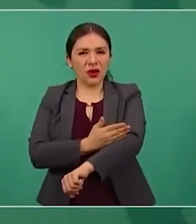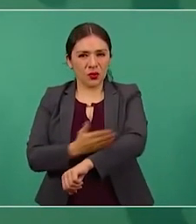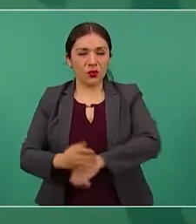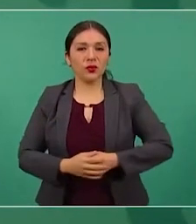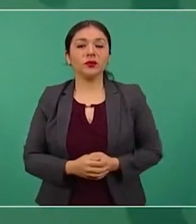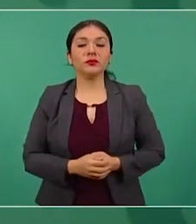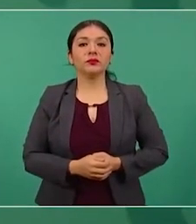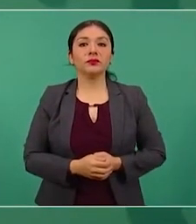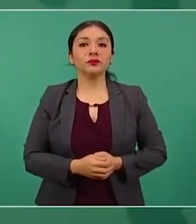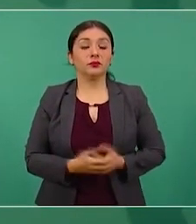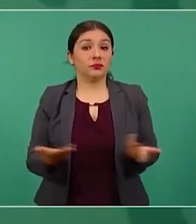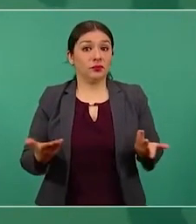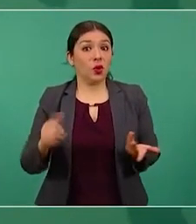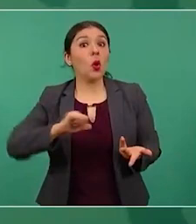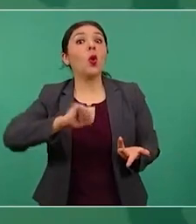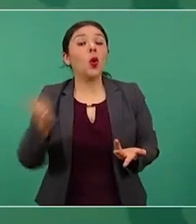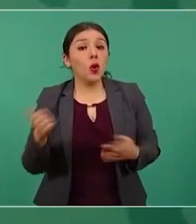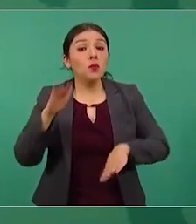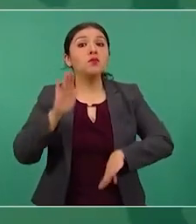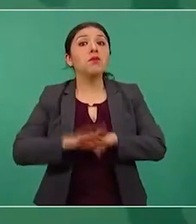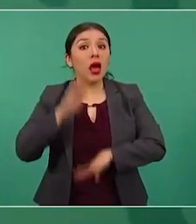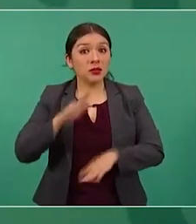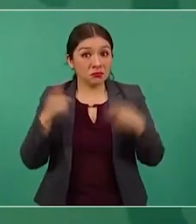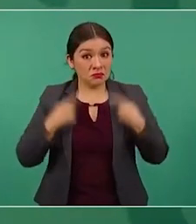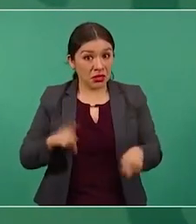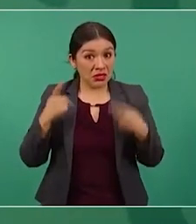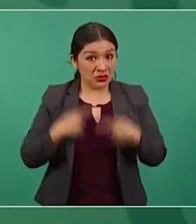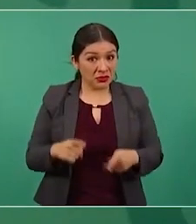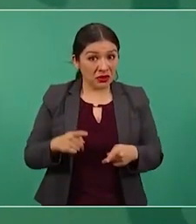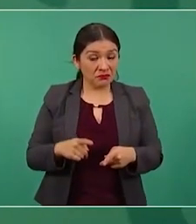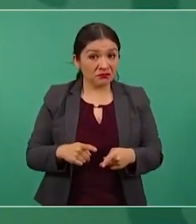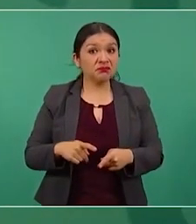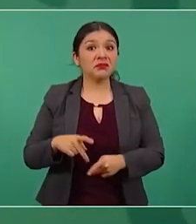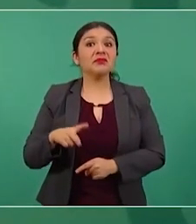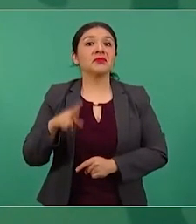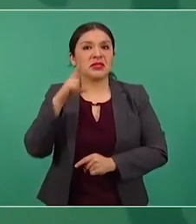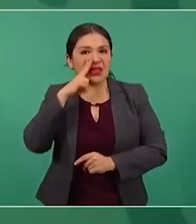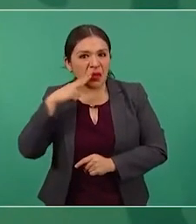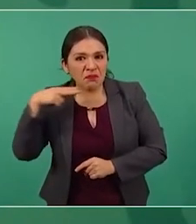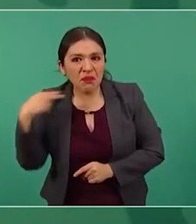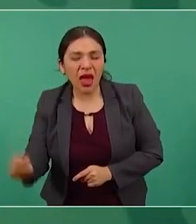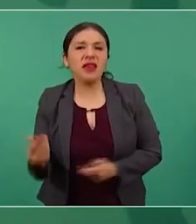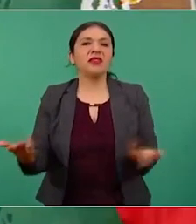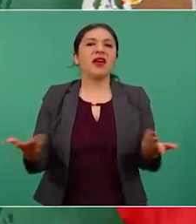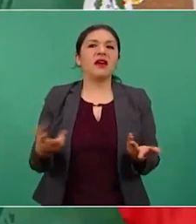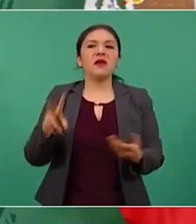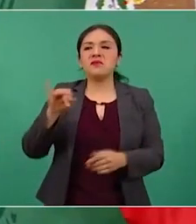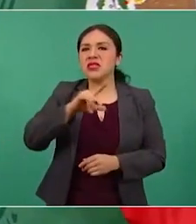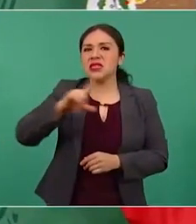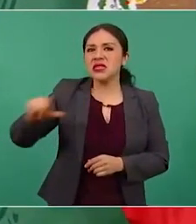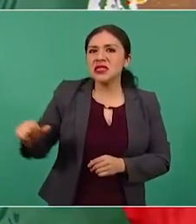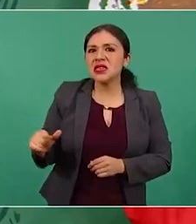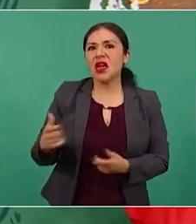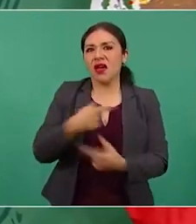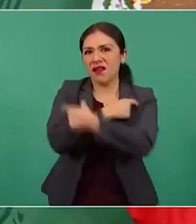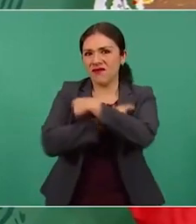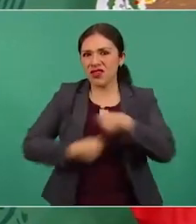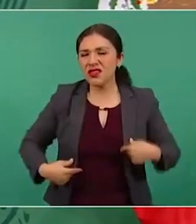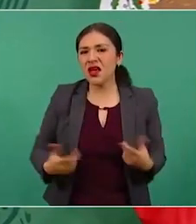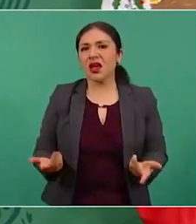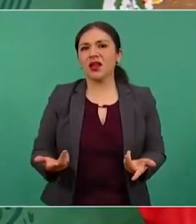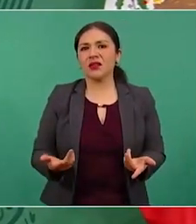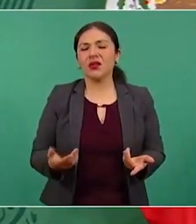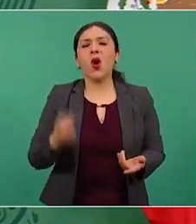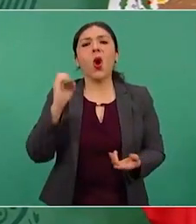Ya no hablemos de Villa, de Zapata, lo que le